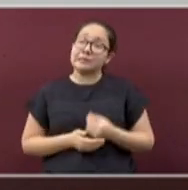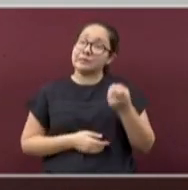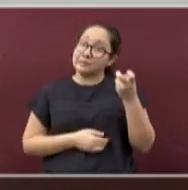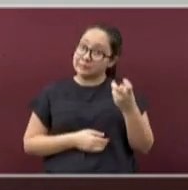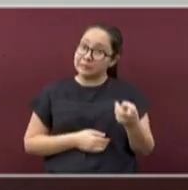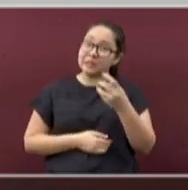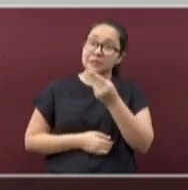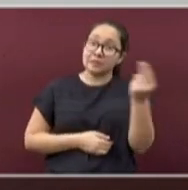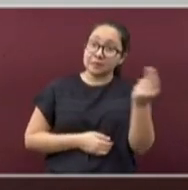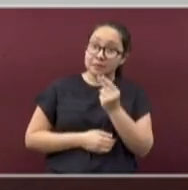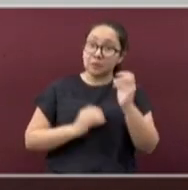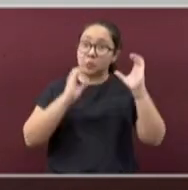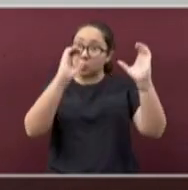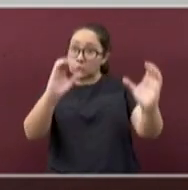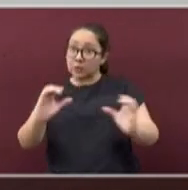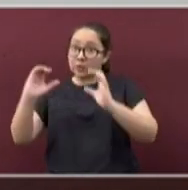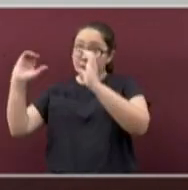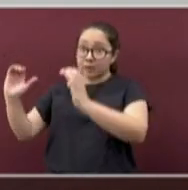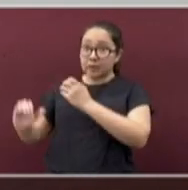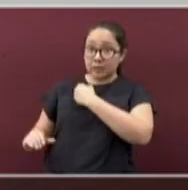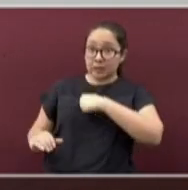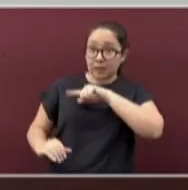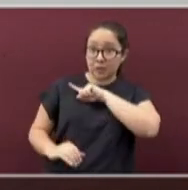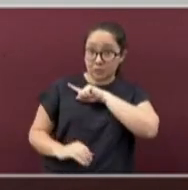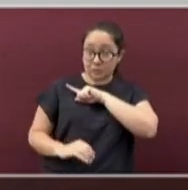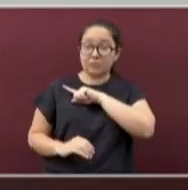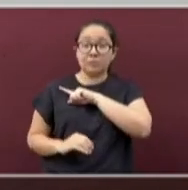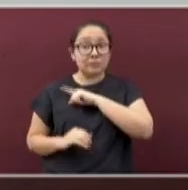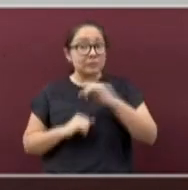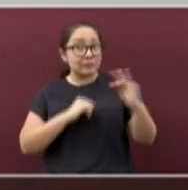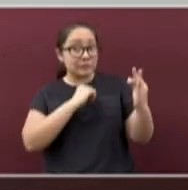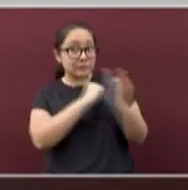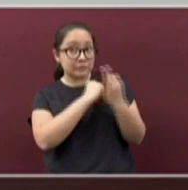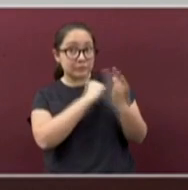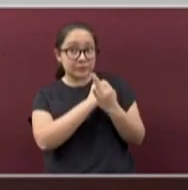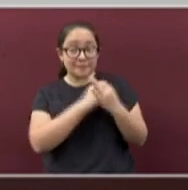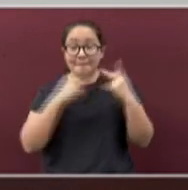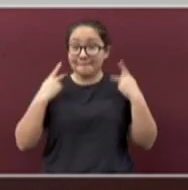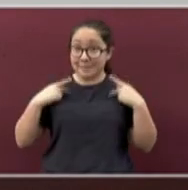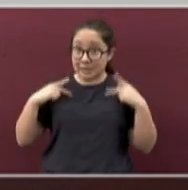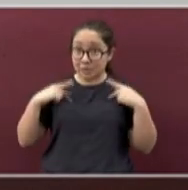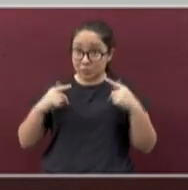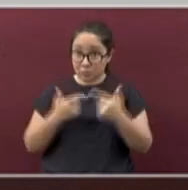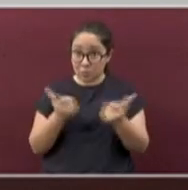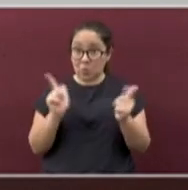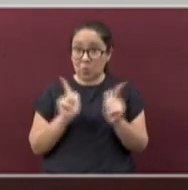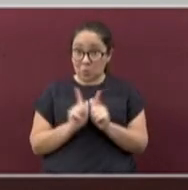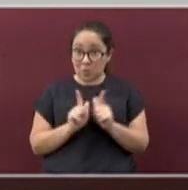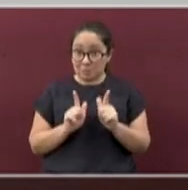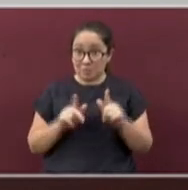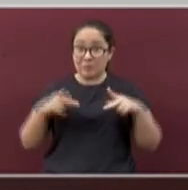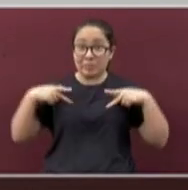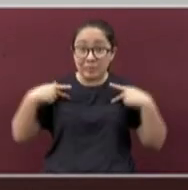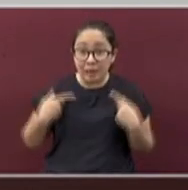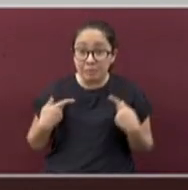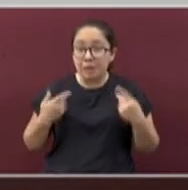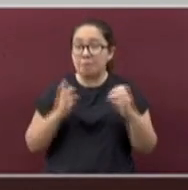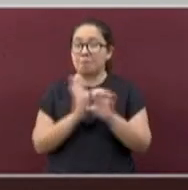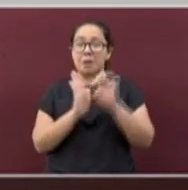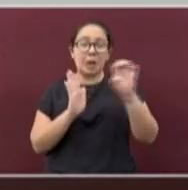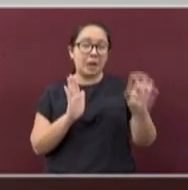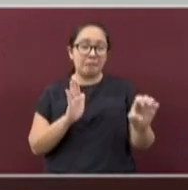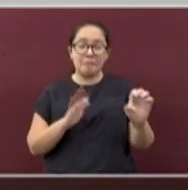cuidado en el bienestar de su salud. Las personas que pertenecen a grupos vulnerables como